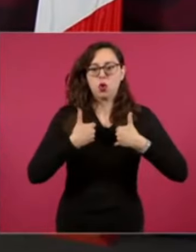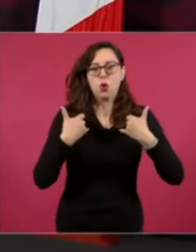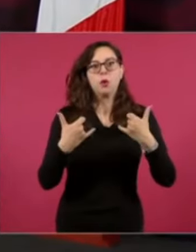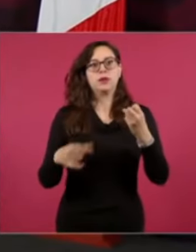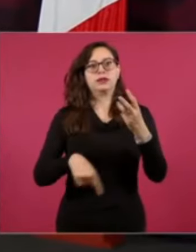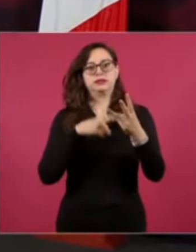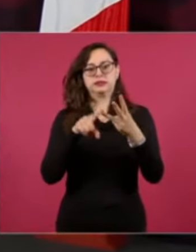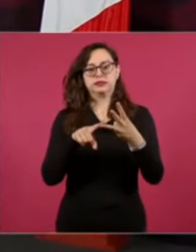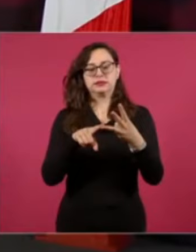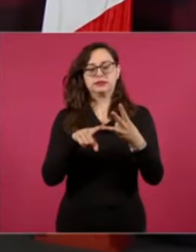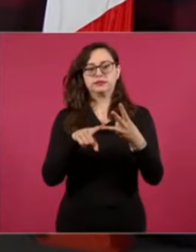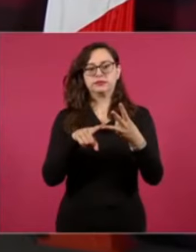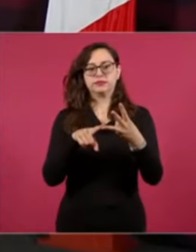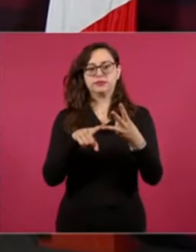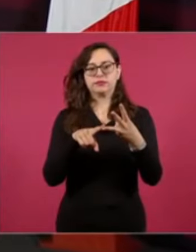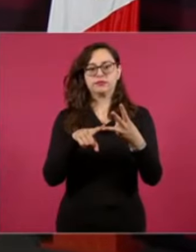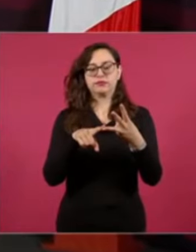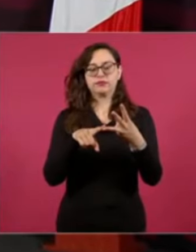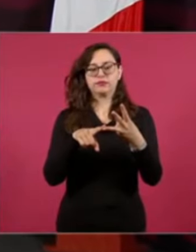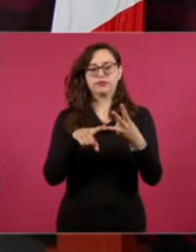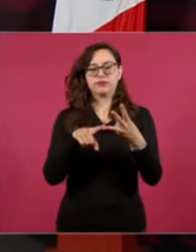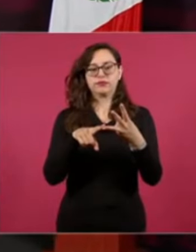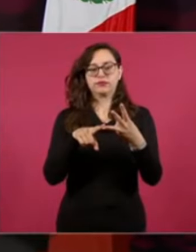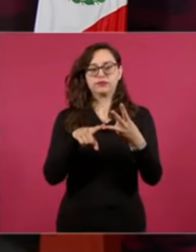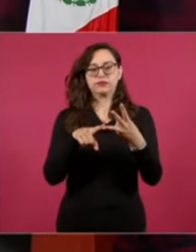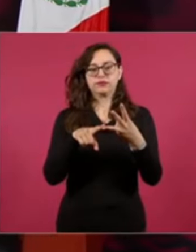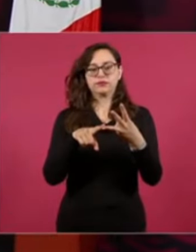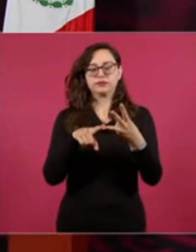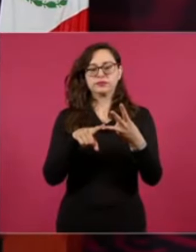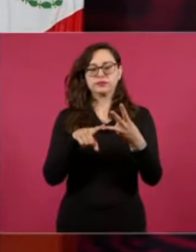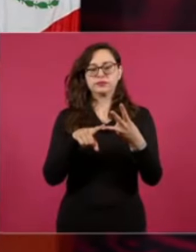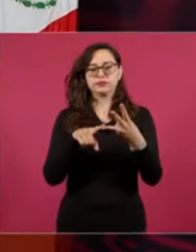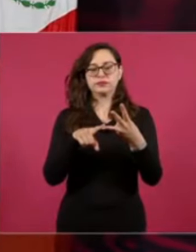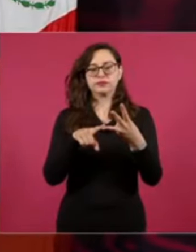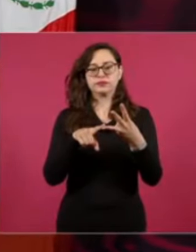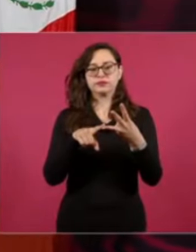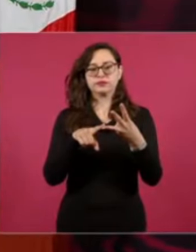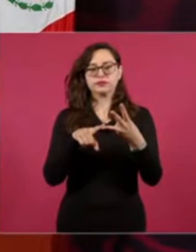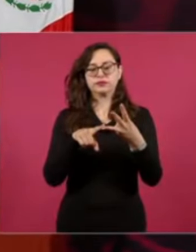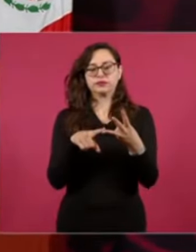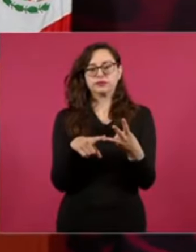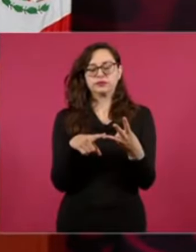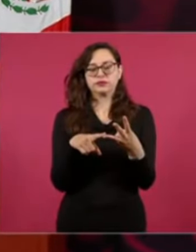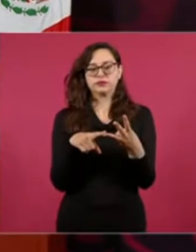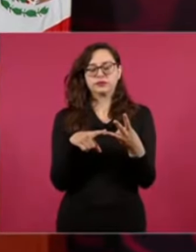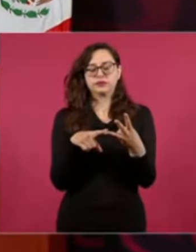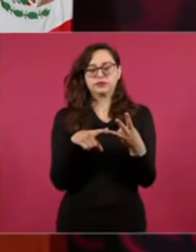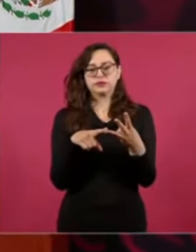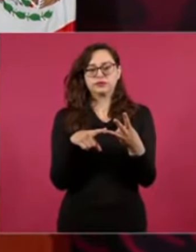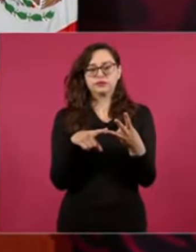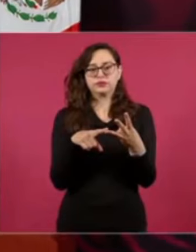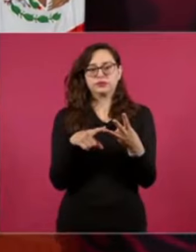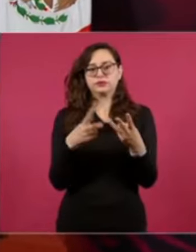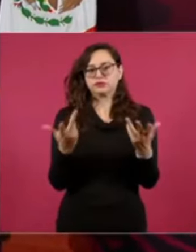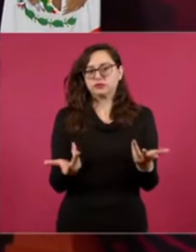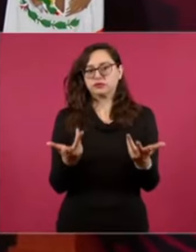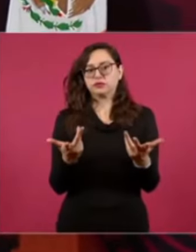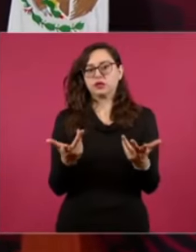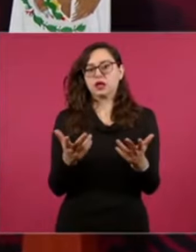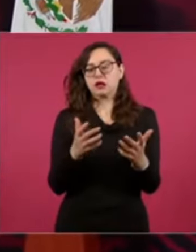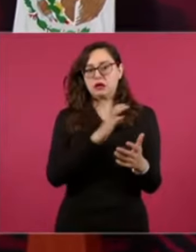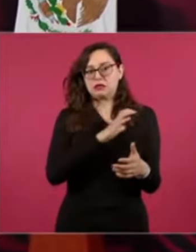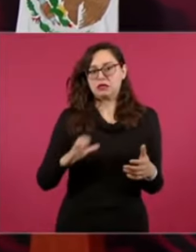de los que tienen posibilidad de inscribirse como